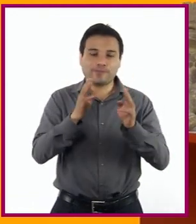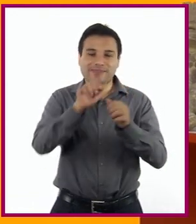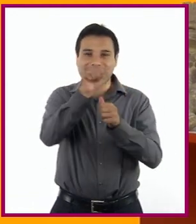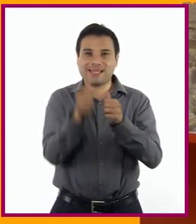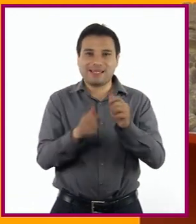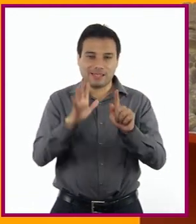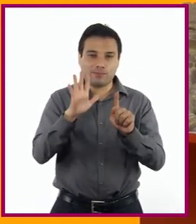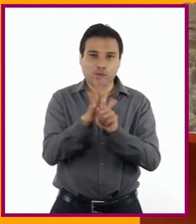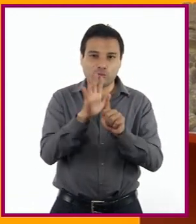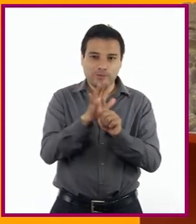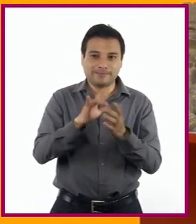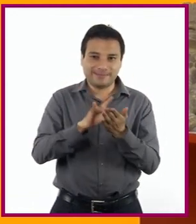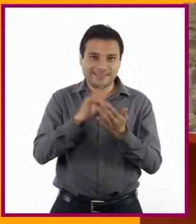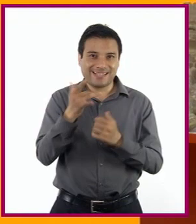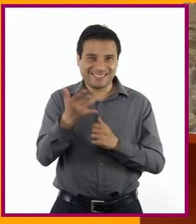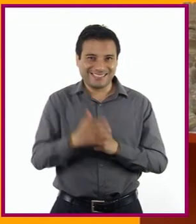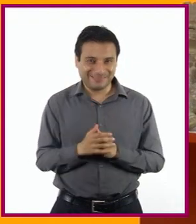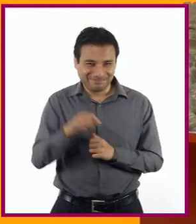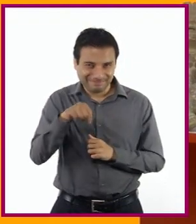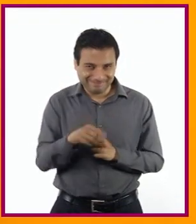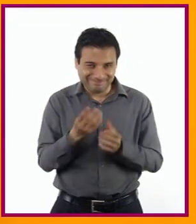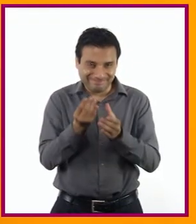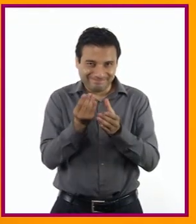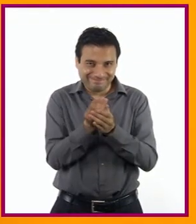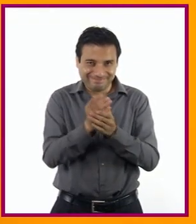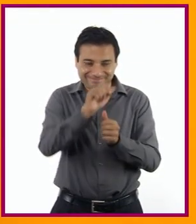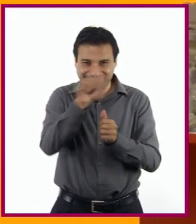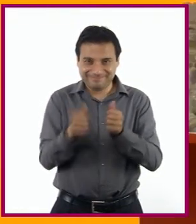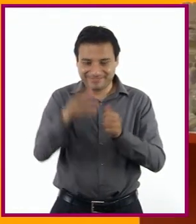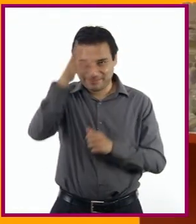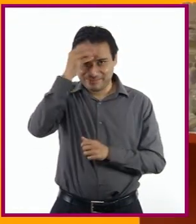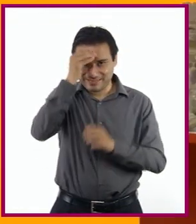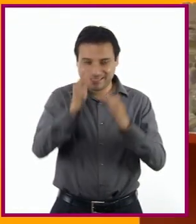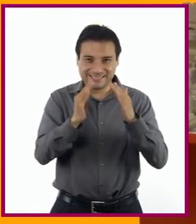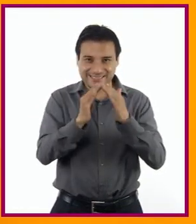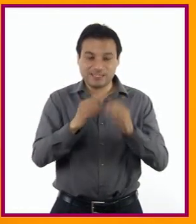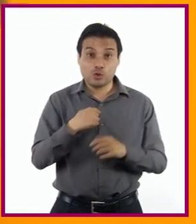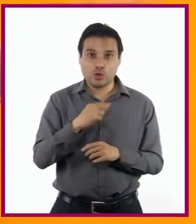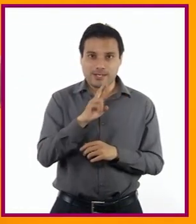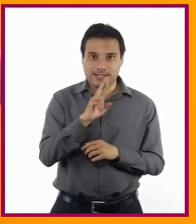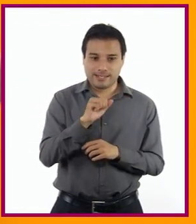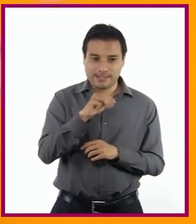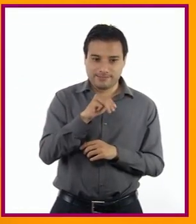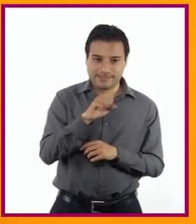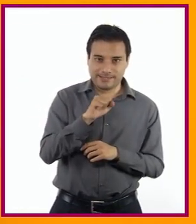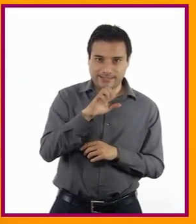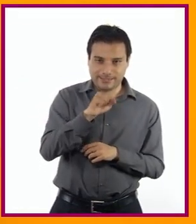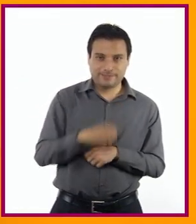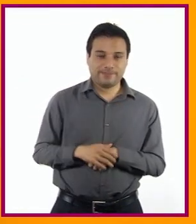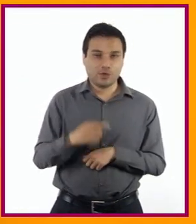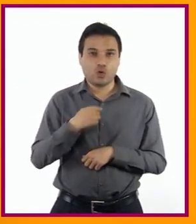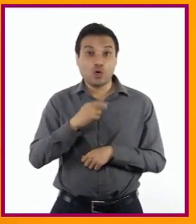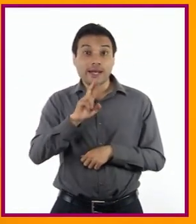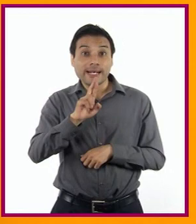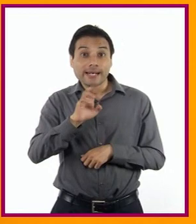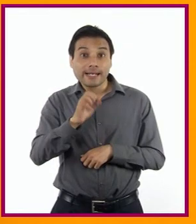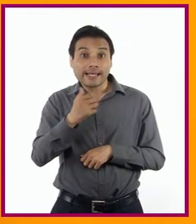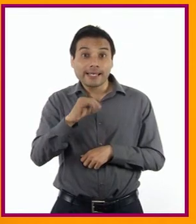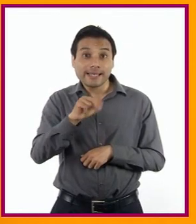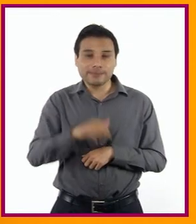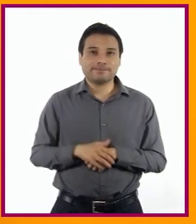realización de esta sesión de Aprende en Casa. Soy Ramsés Aquiles. Y yo, Regina Arias.